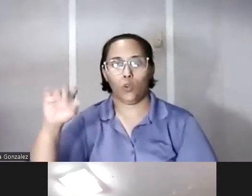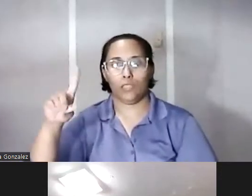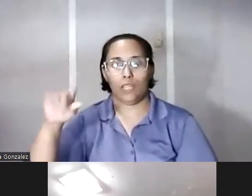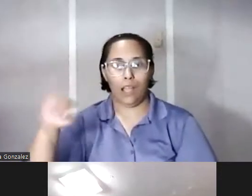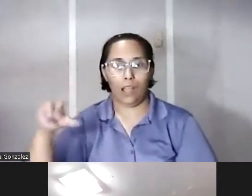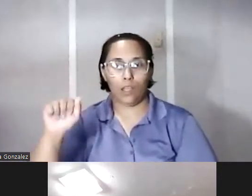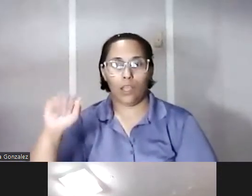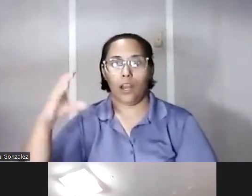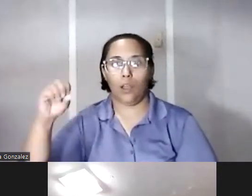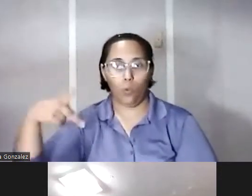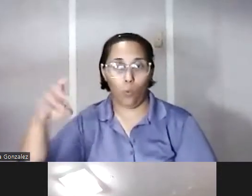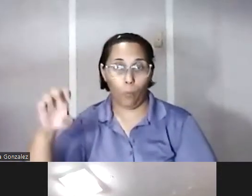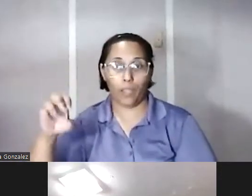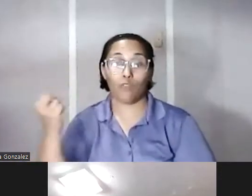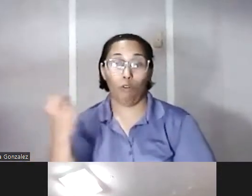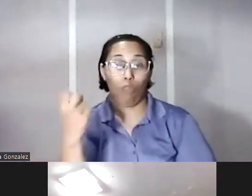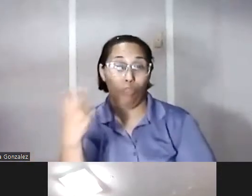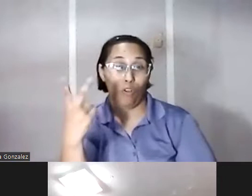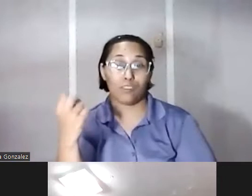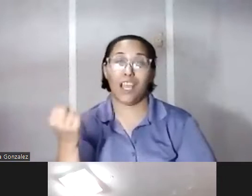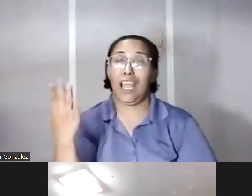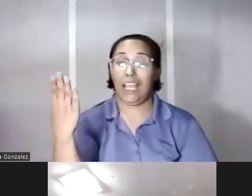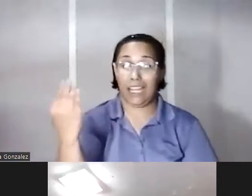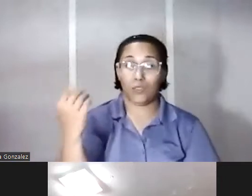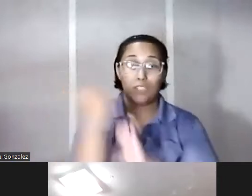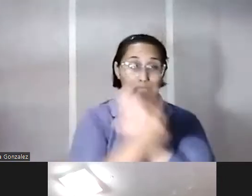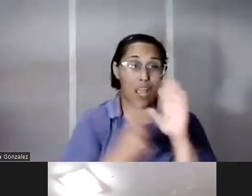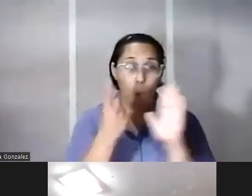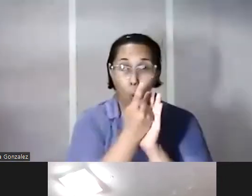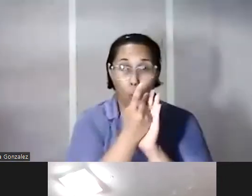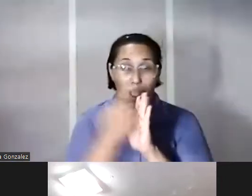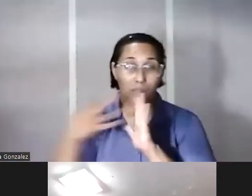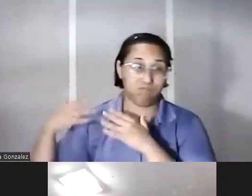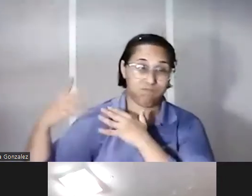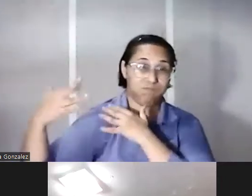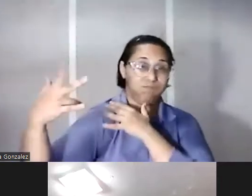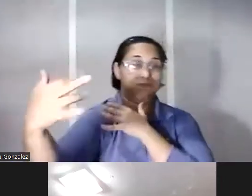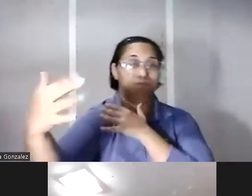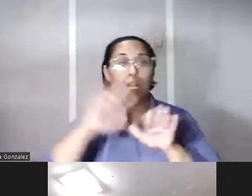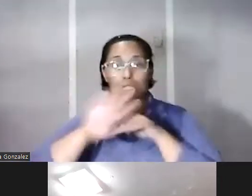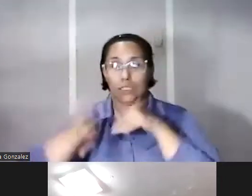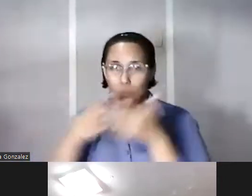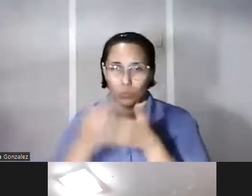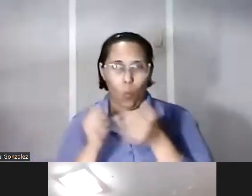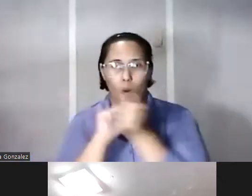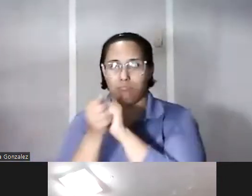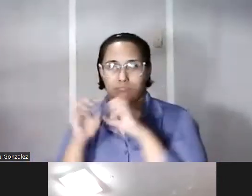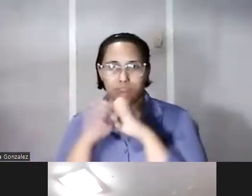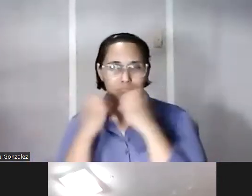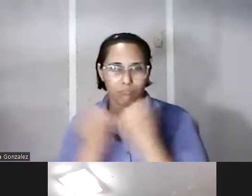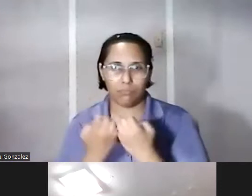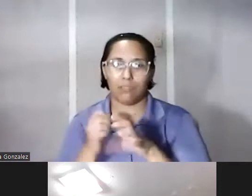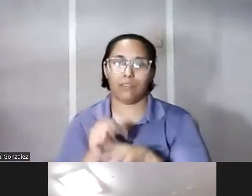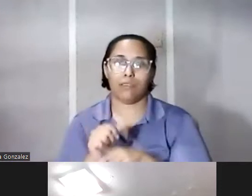que son 12 14 horas continuas de transmisiones de todos los partidos de ese día con